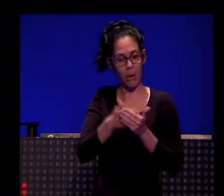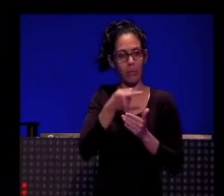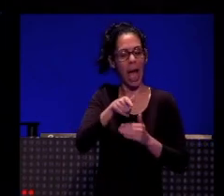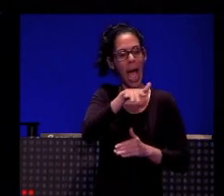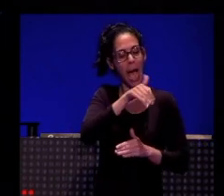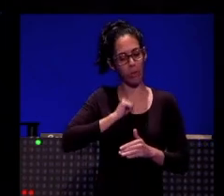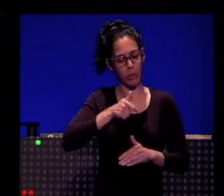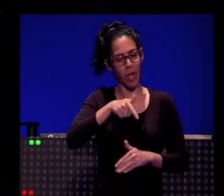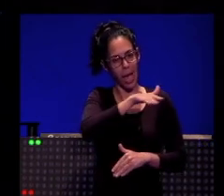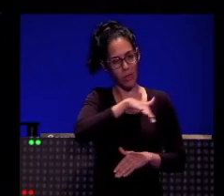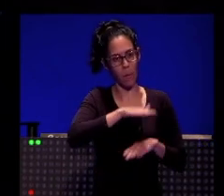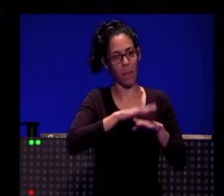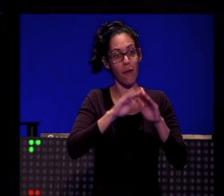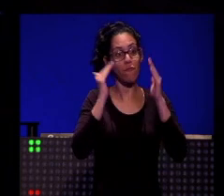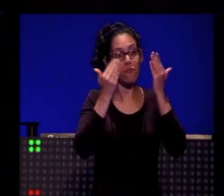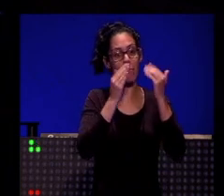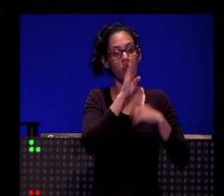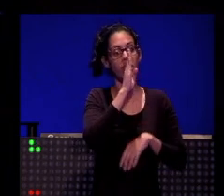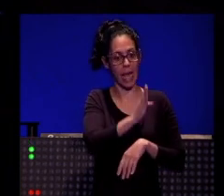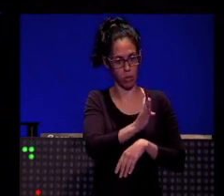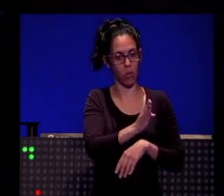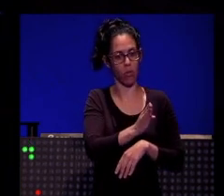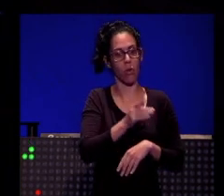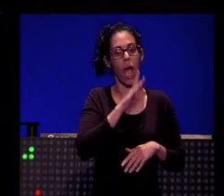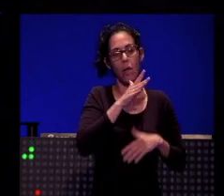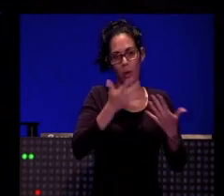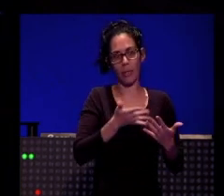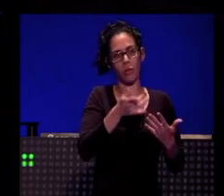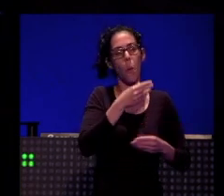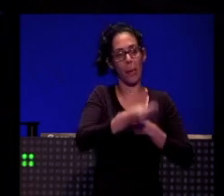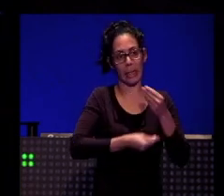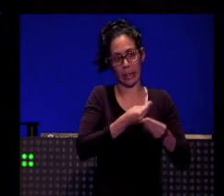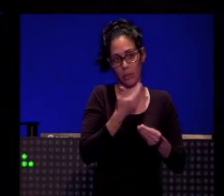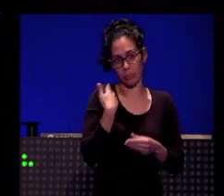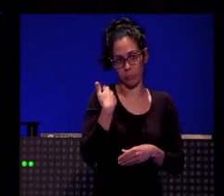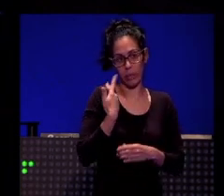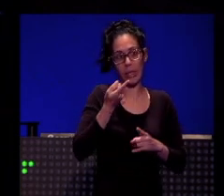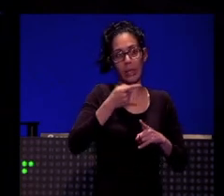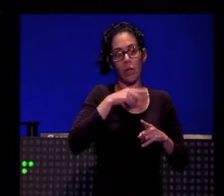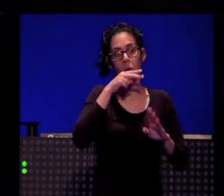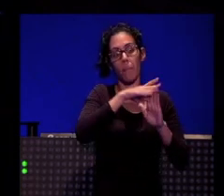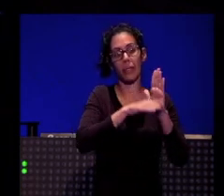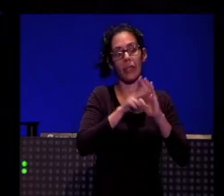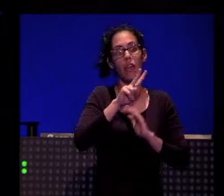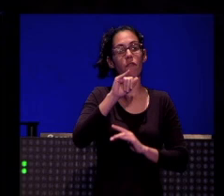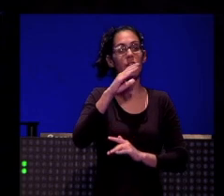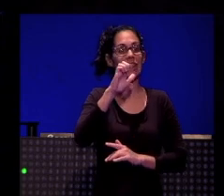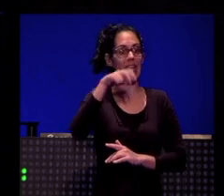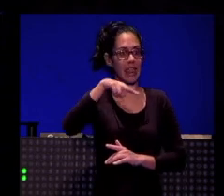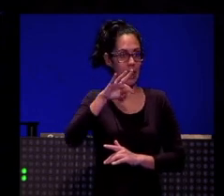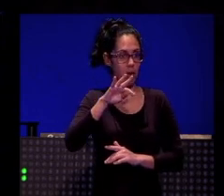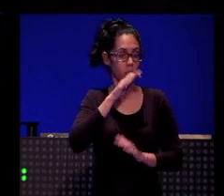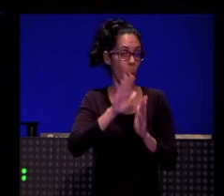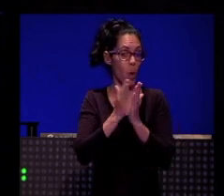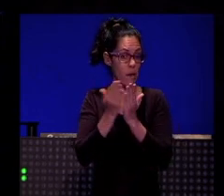hacemos los Facebook Live realizados. Se me ocurre este, que es muy reciente, con Vicente Valles presentando su libro. Por el